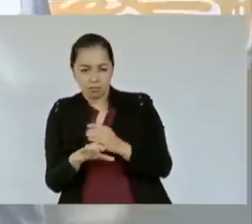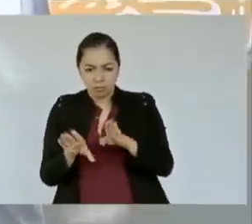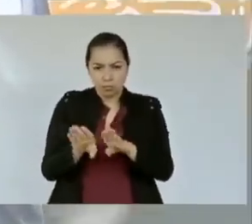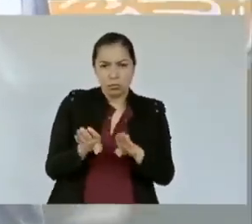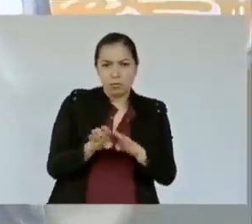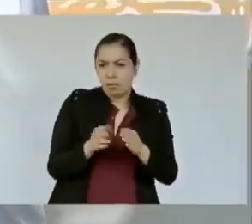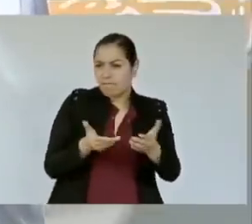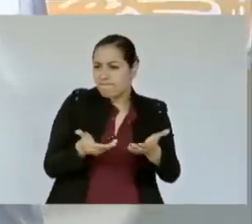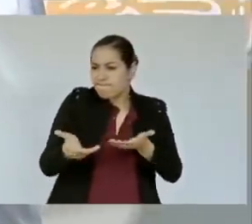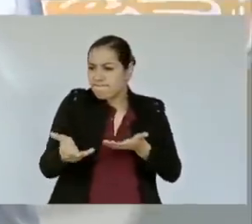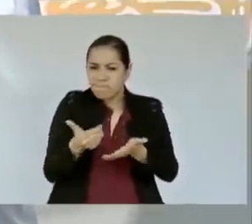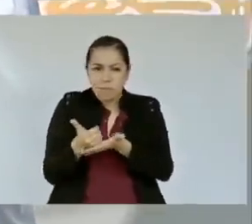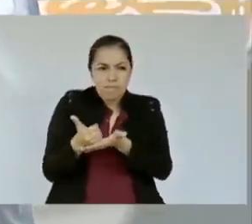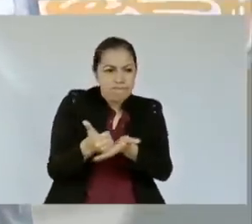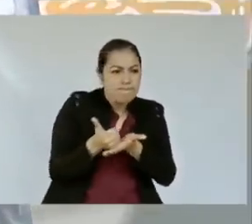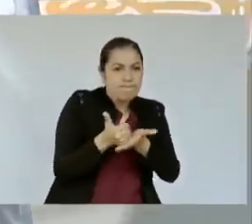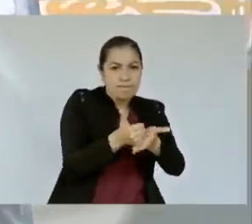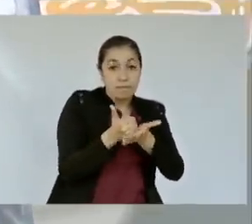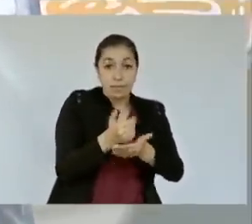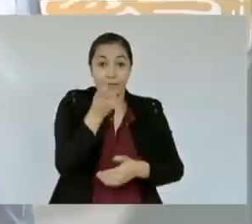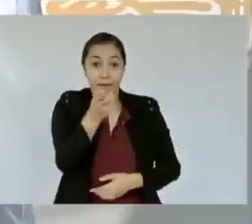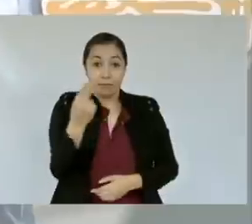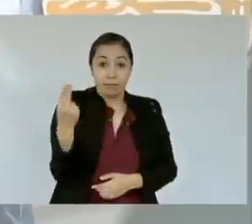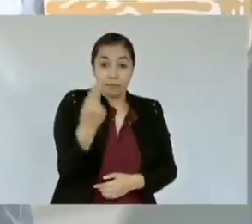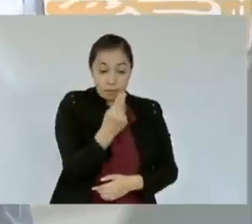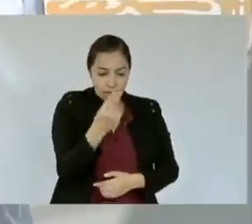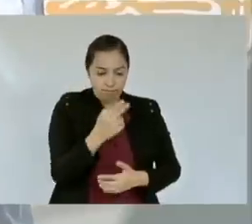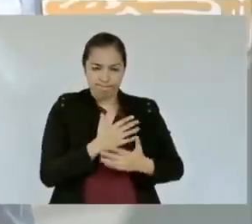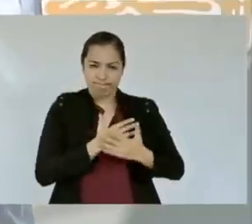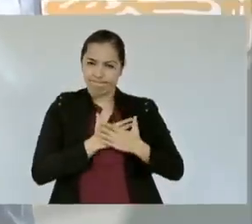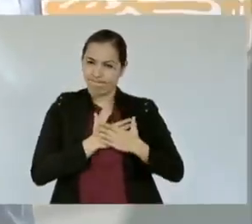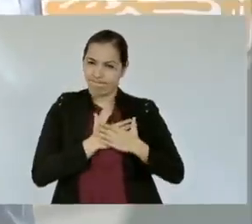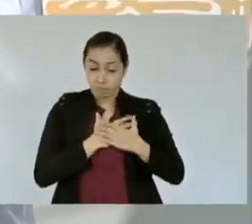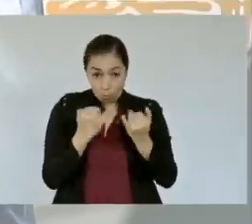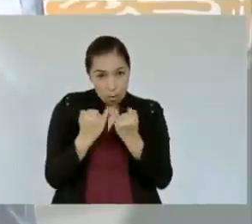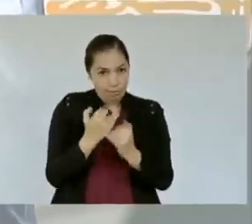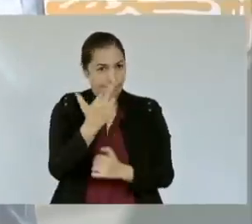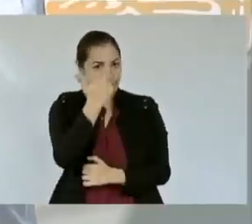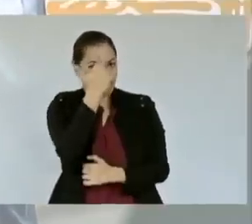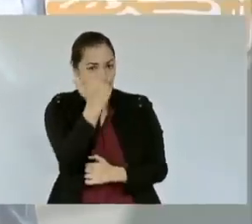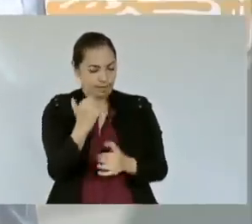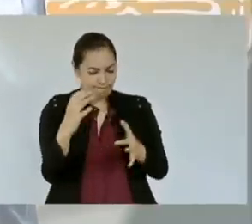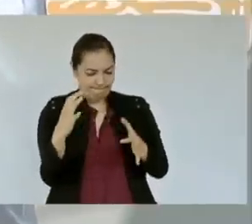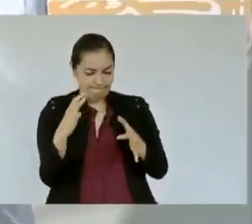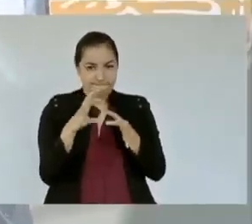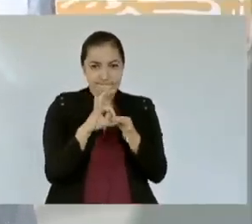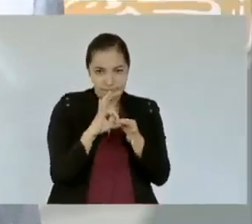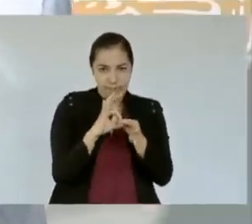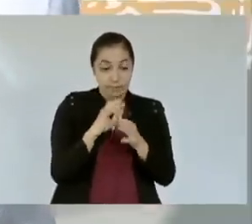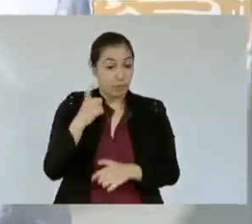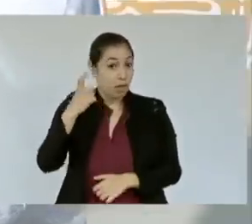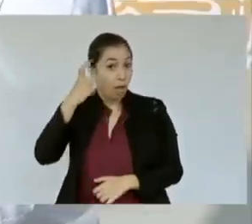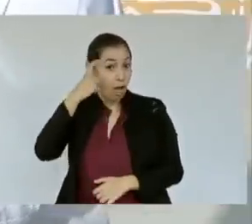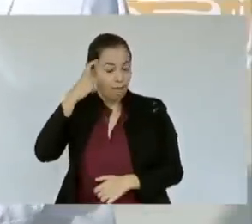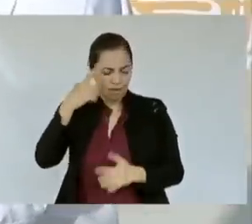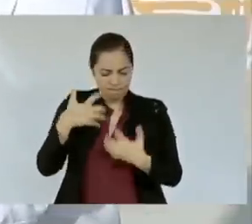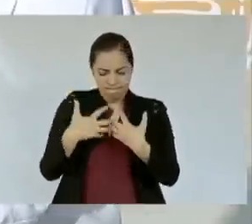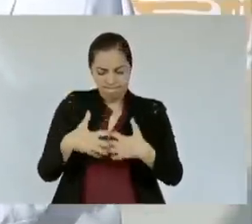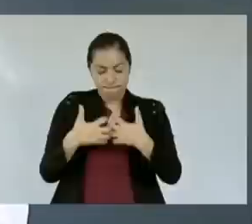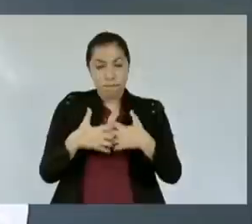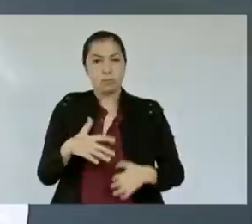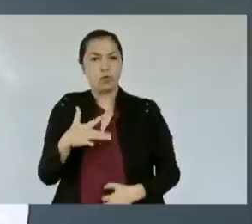de pasión razón y pasión cabeza y corazón